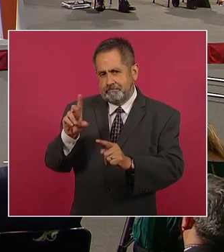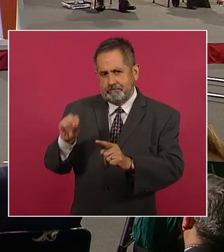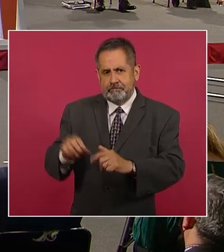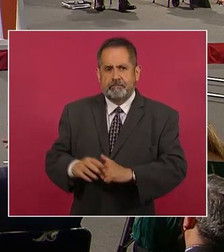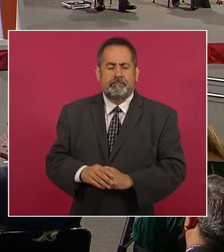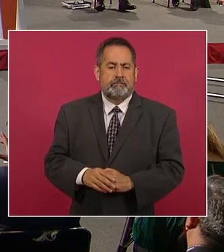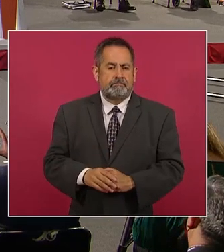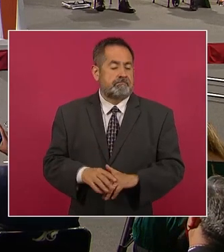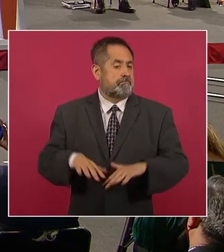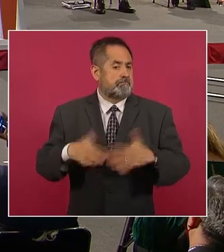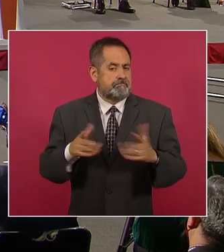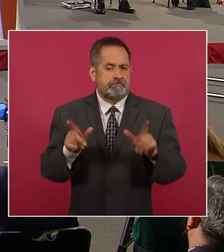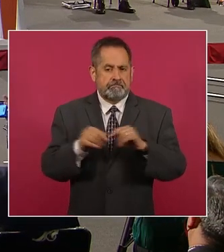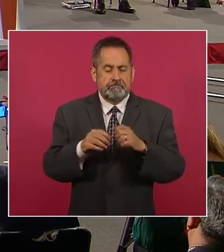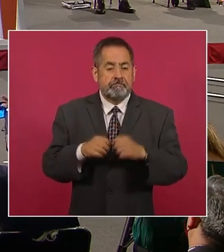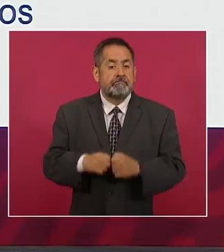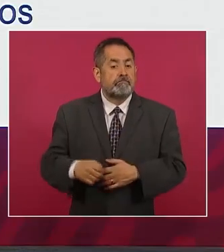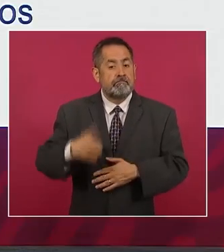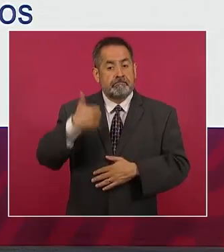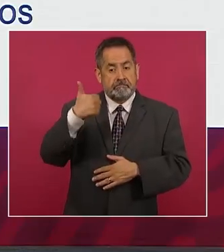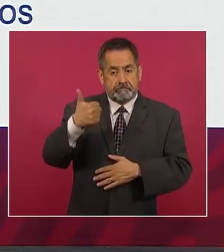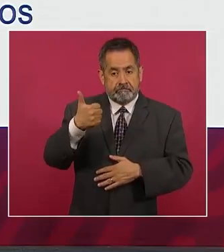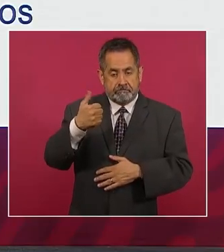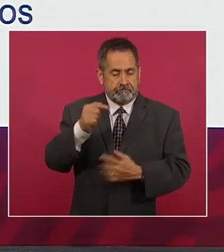En conclusión, ha habido seis casos